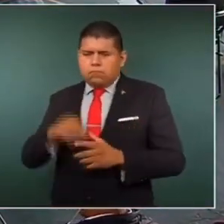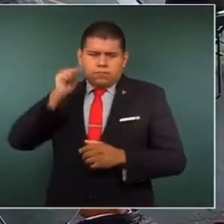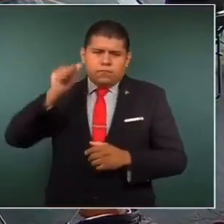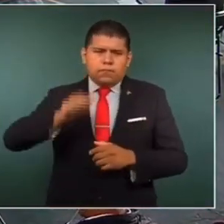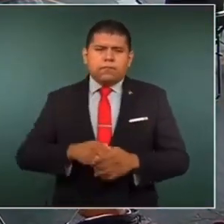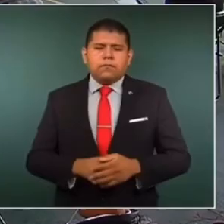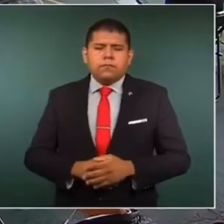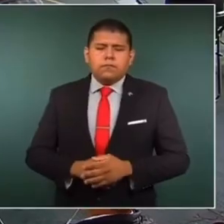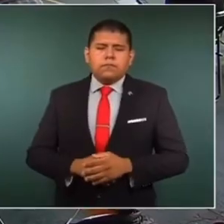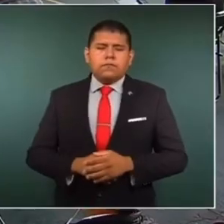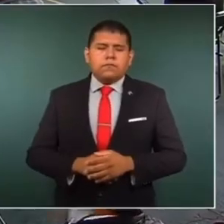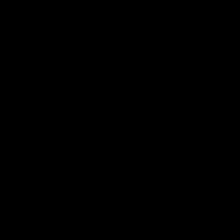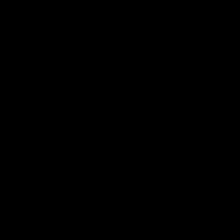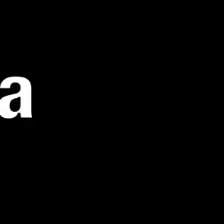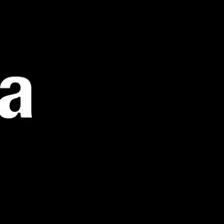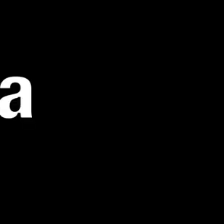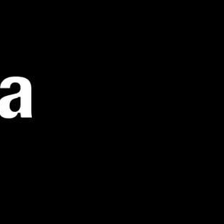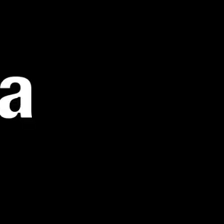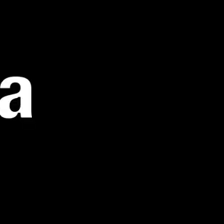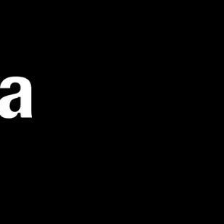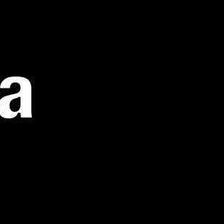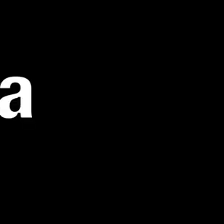Siempre. estoy abierto. Yo estoy abierto. Gracias.